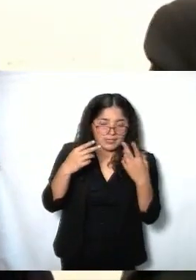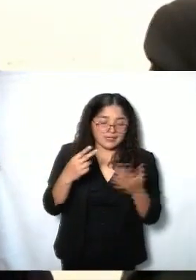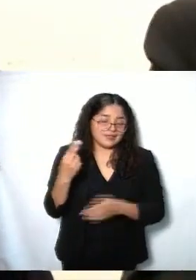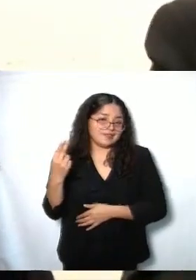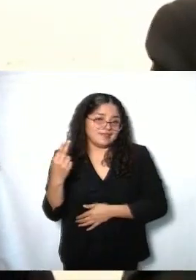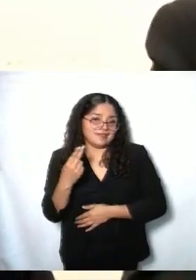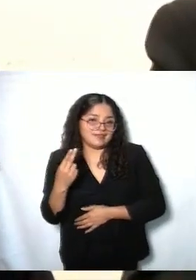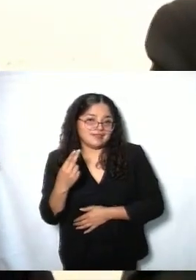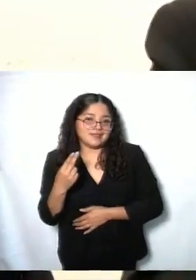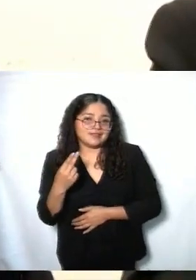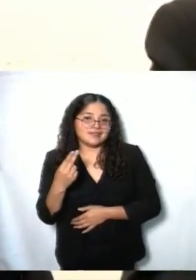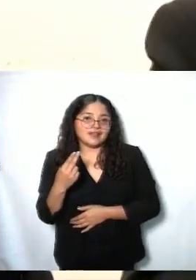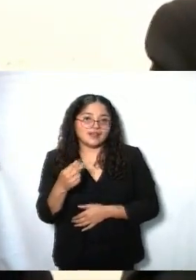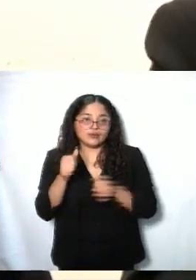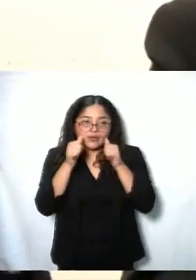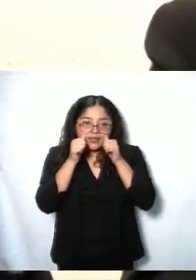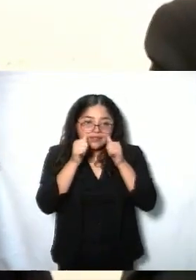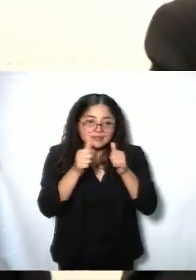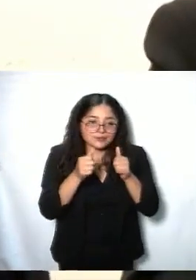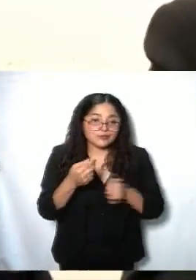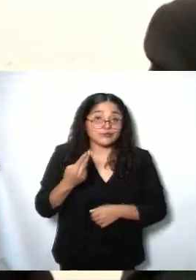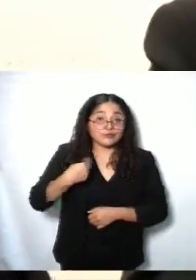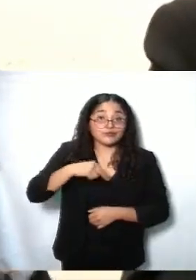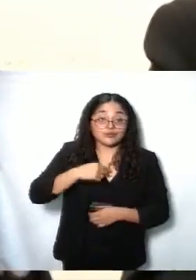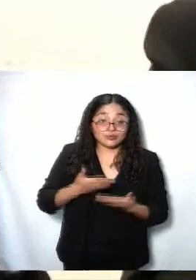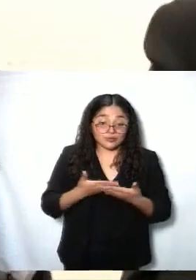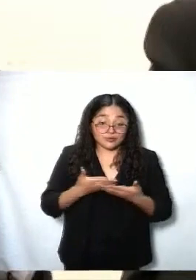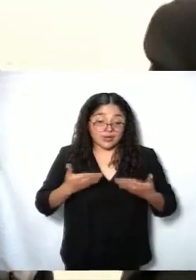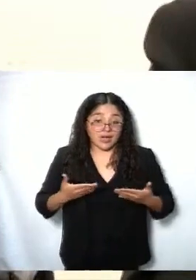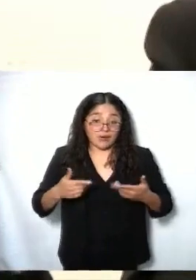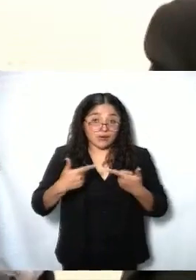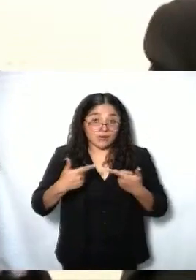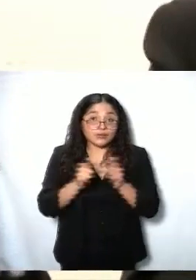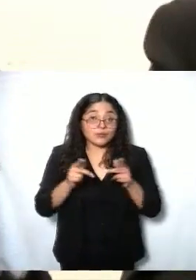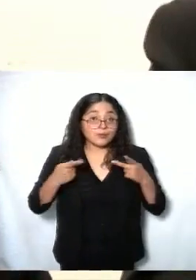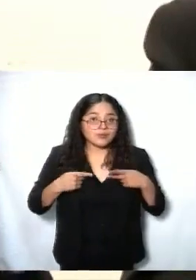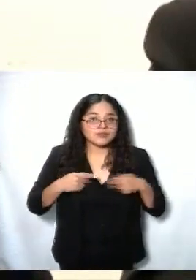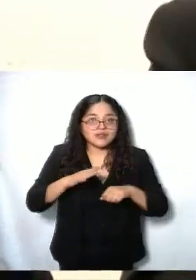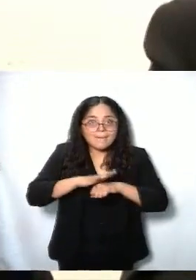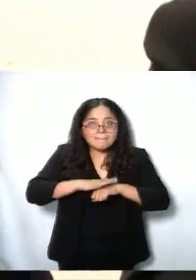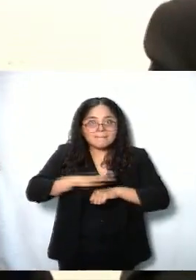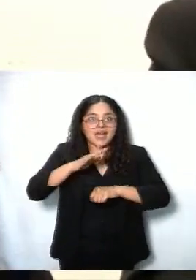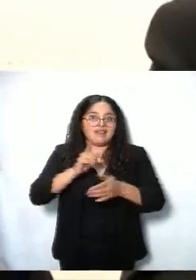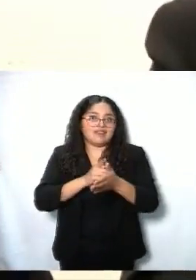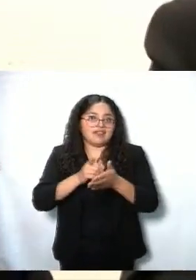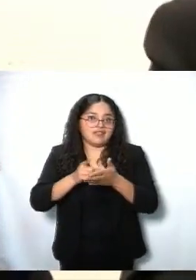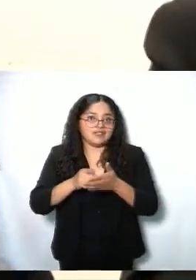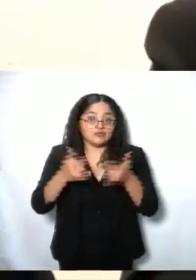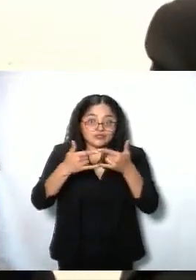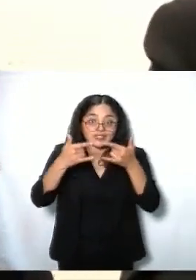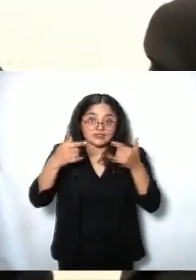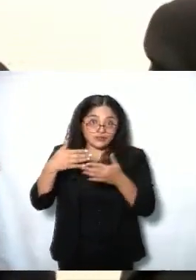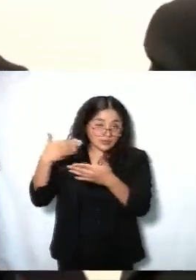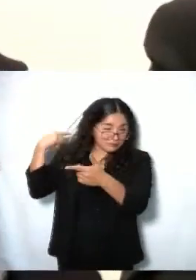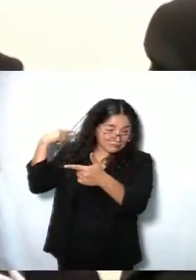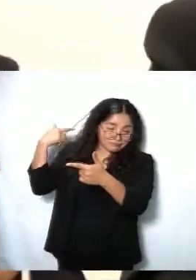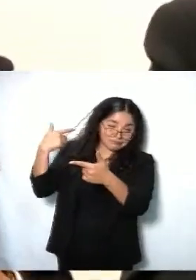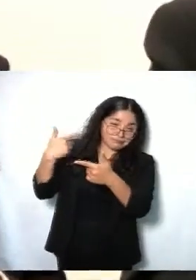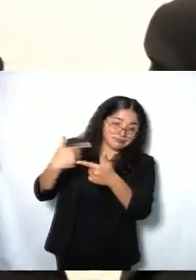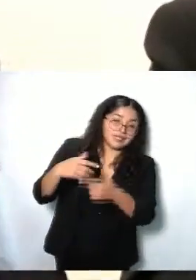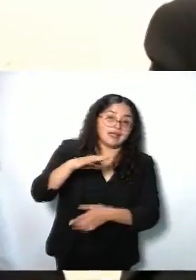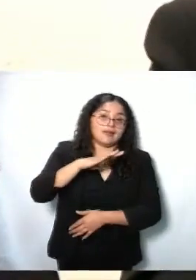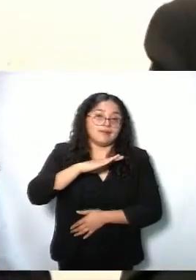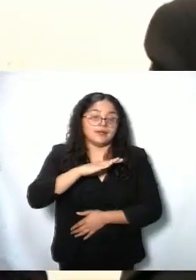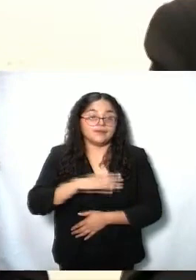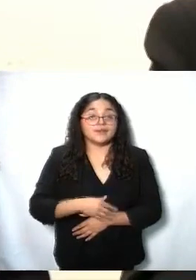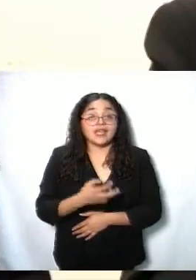que somos la generación en la historia de la humanidad que más derechos ha tenido, eso nos hace